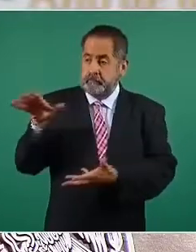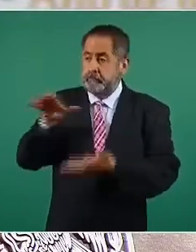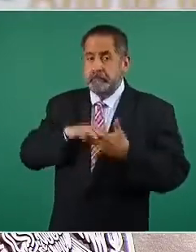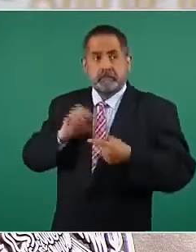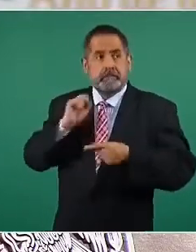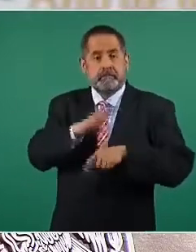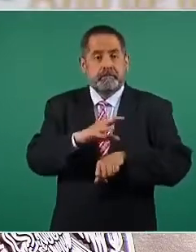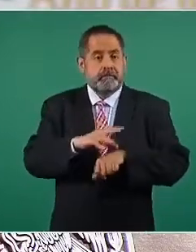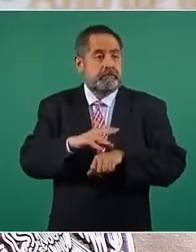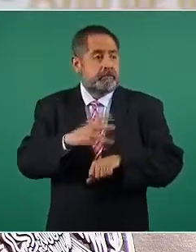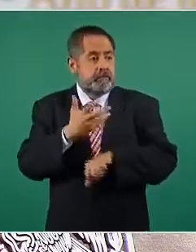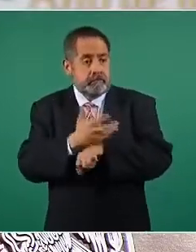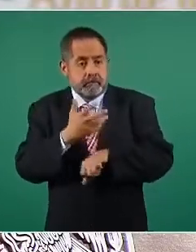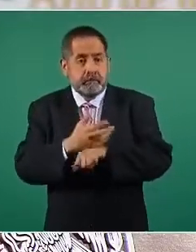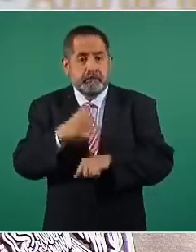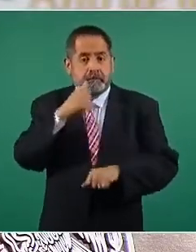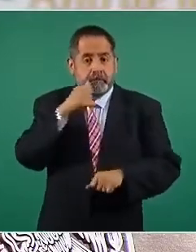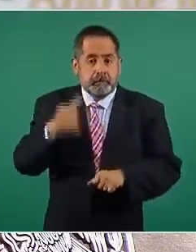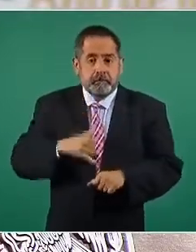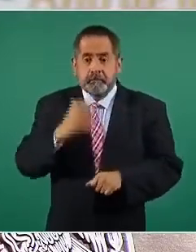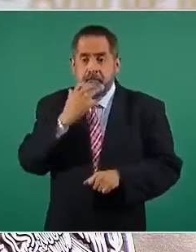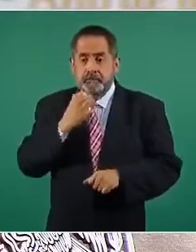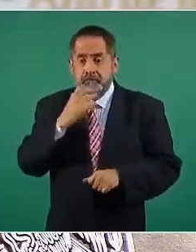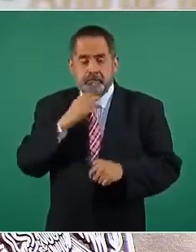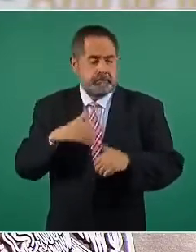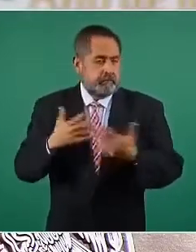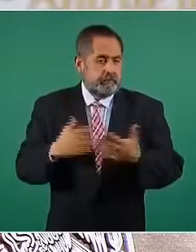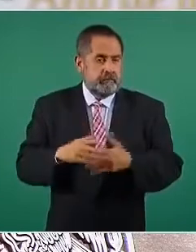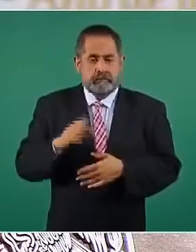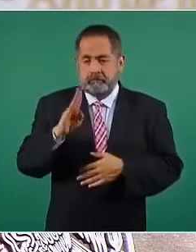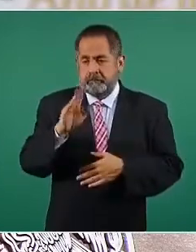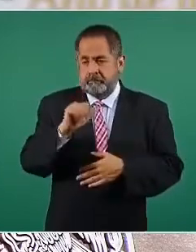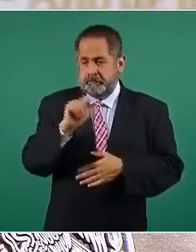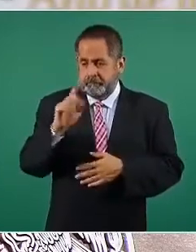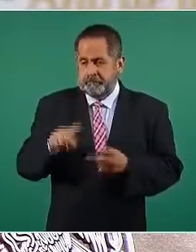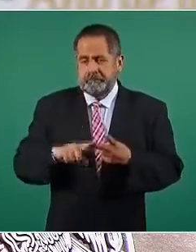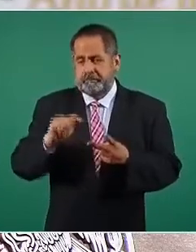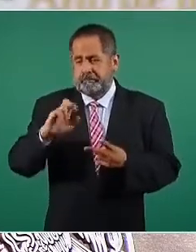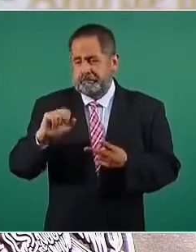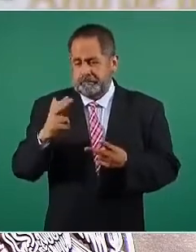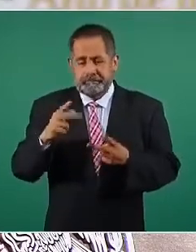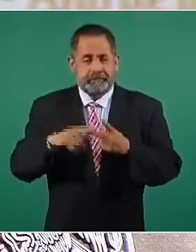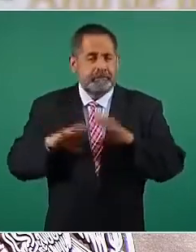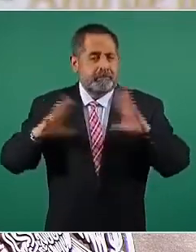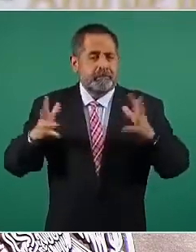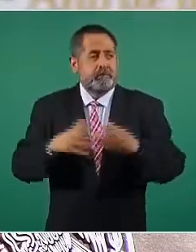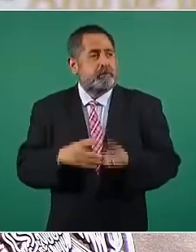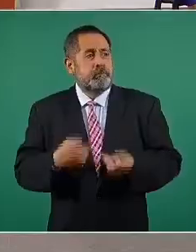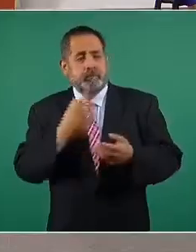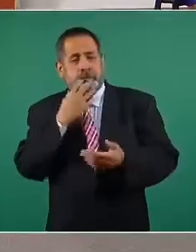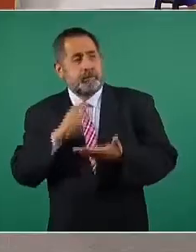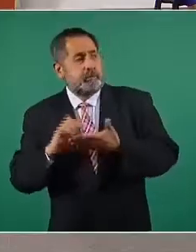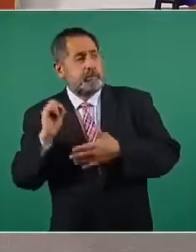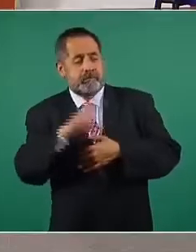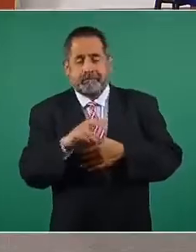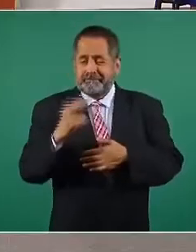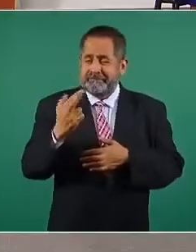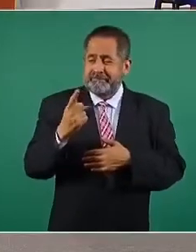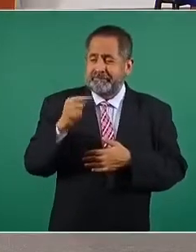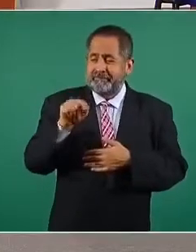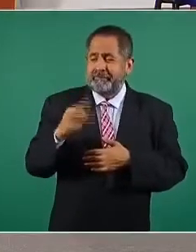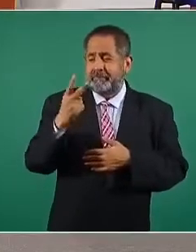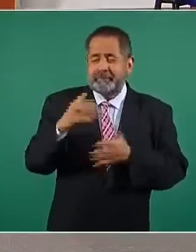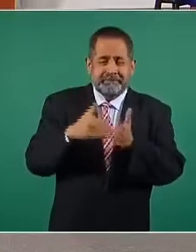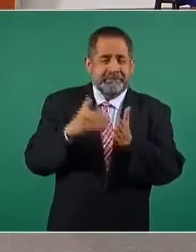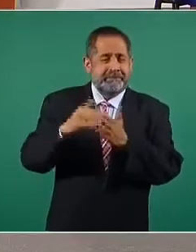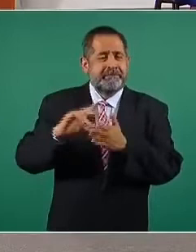Italia, Israel y solamente de Balam y de Tecbul los montos hacia Israel fueron por 25.2 millones